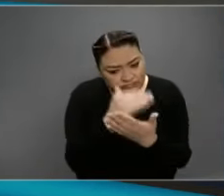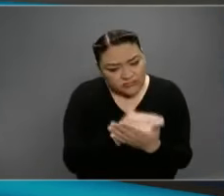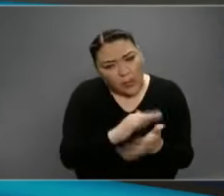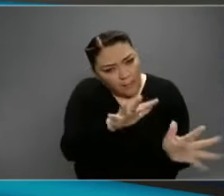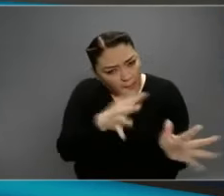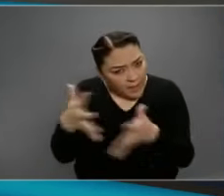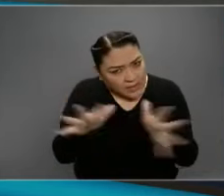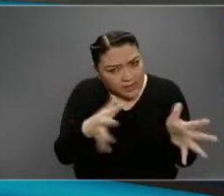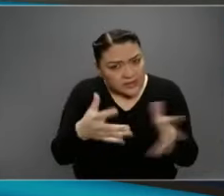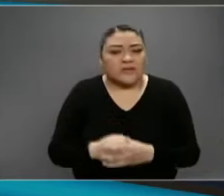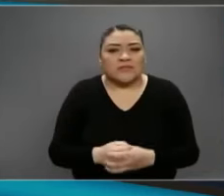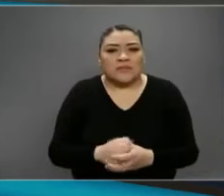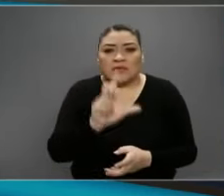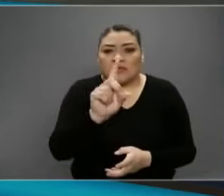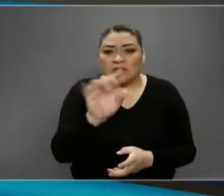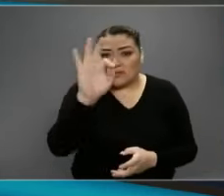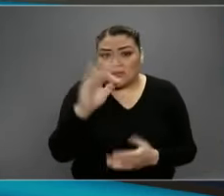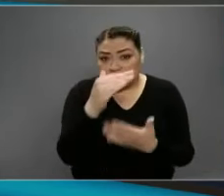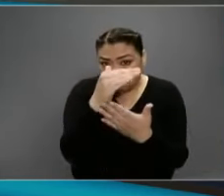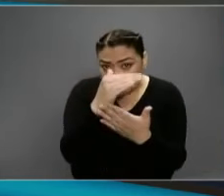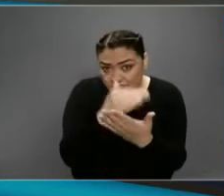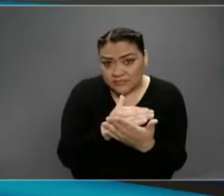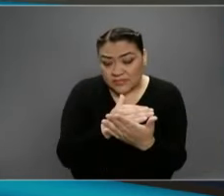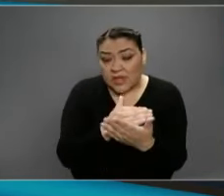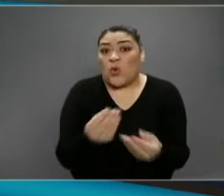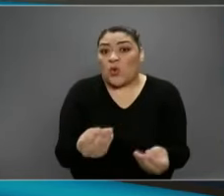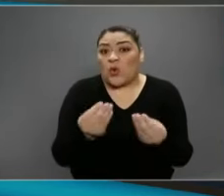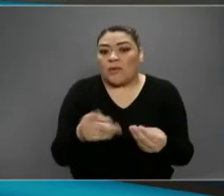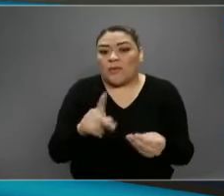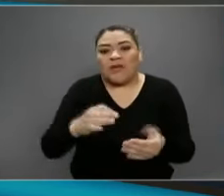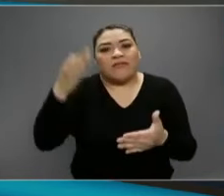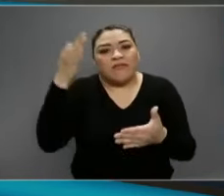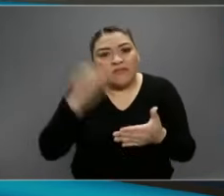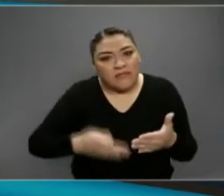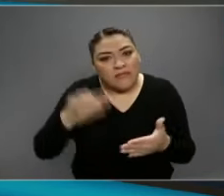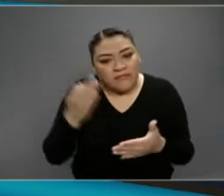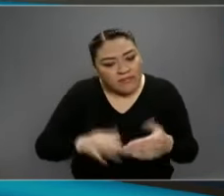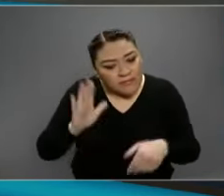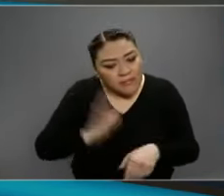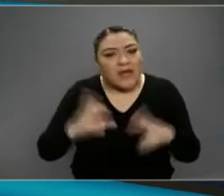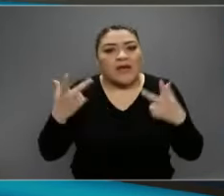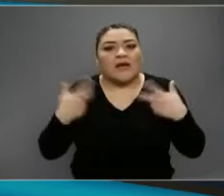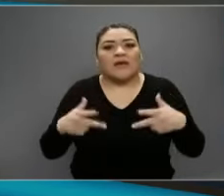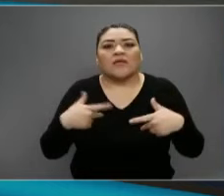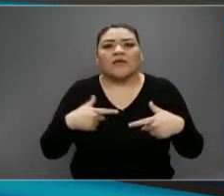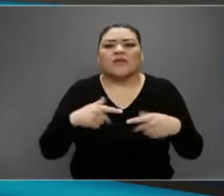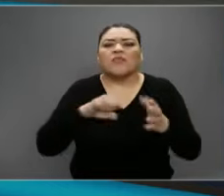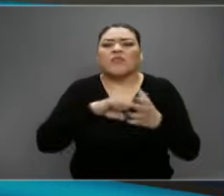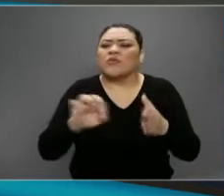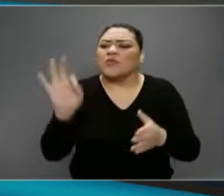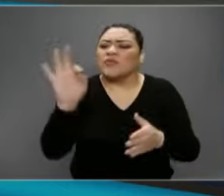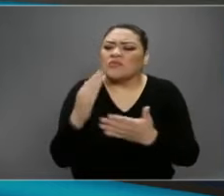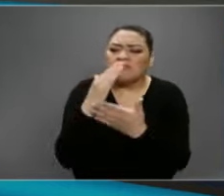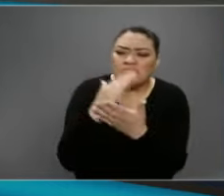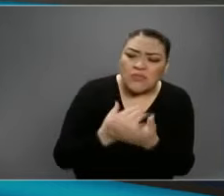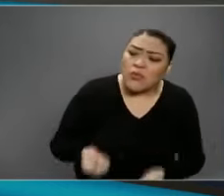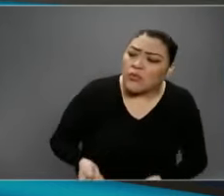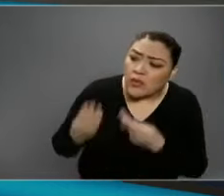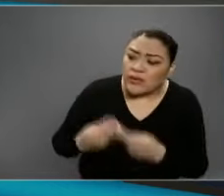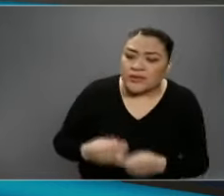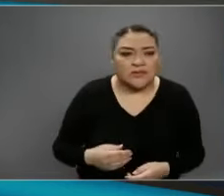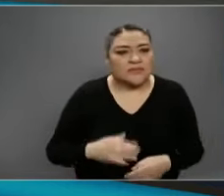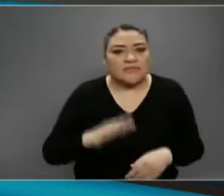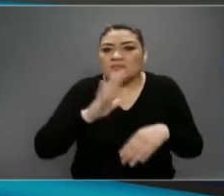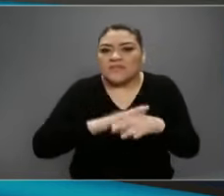estimado. La verdad es que el 30% es bastante, pero no es suficiente. No es suficiente para... ¿Tendríamos que llegar? Tendríamos que